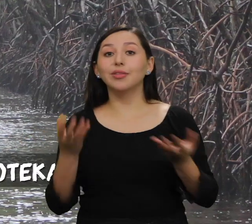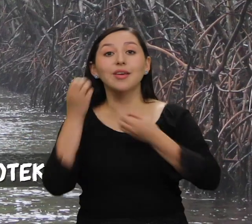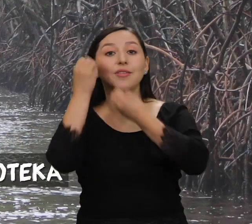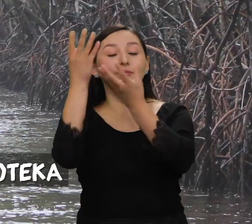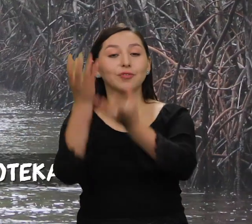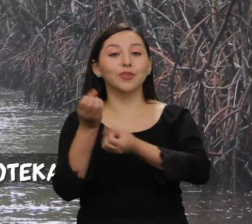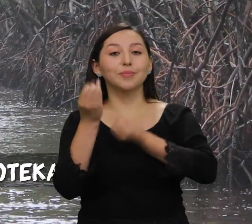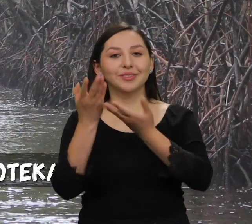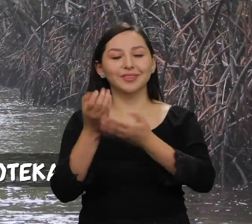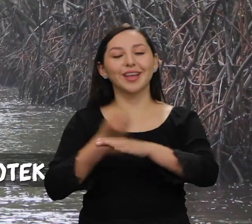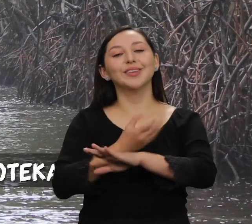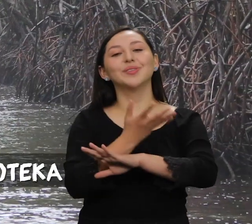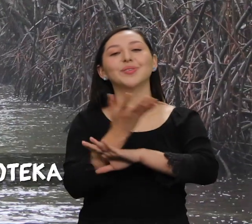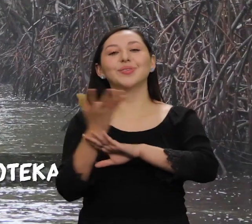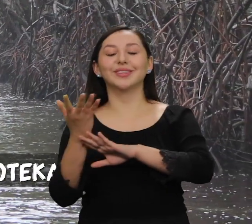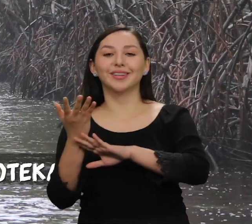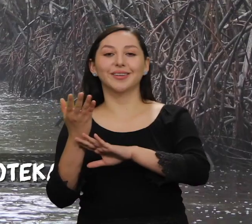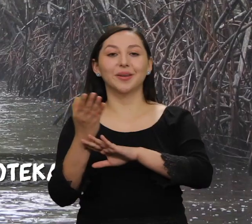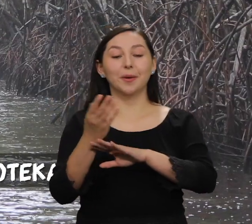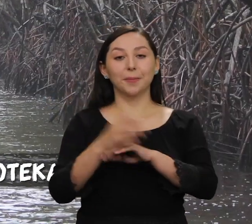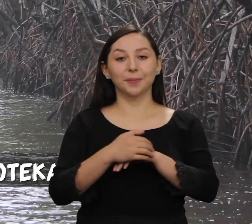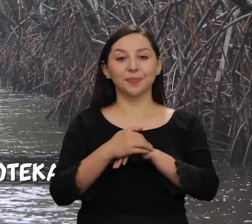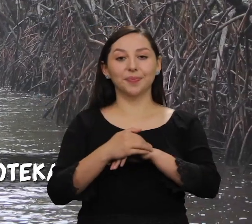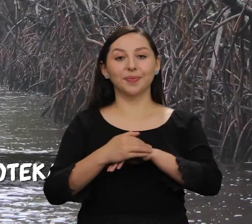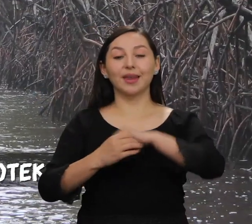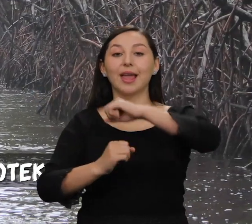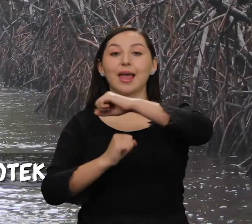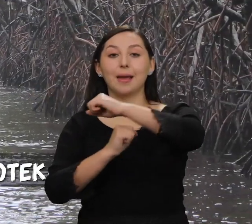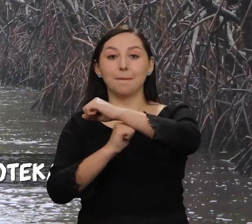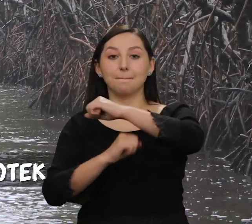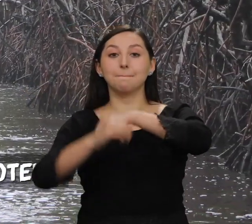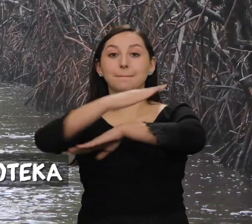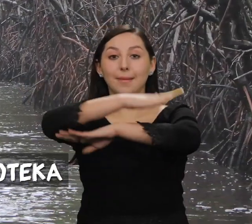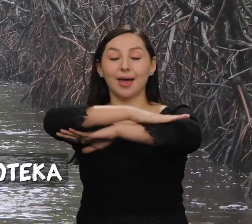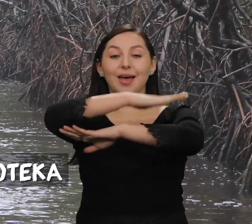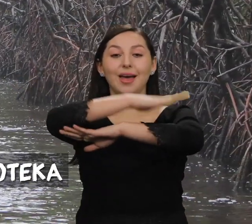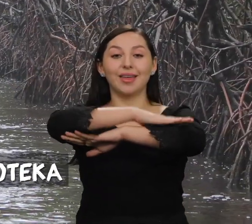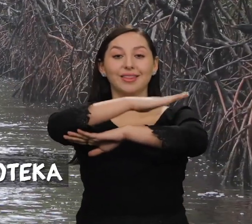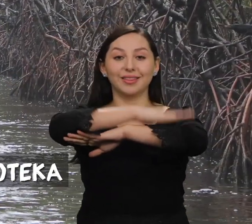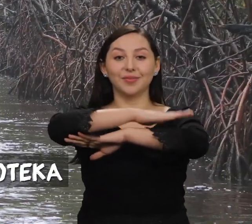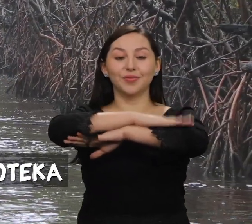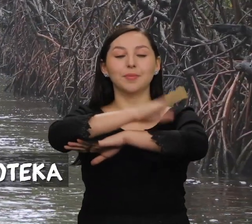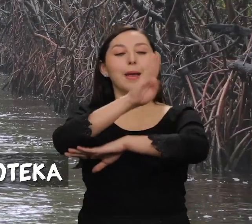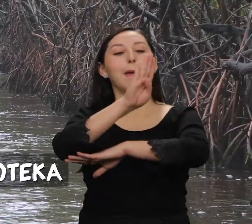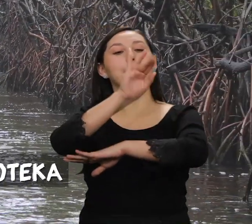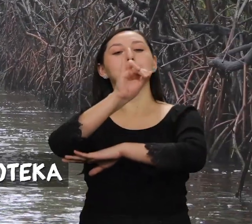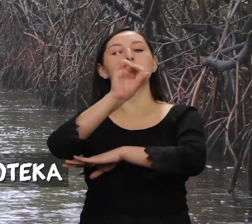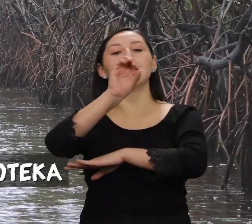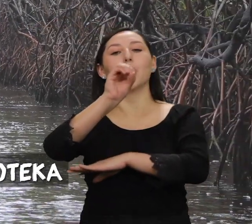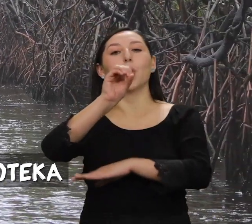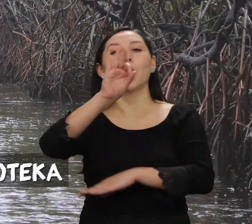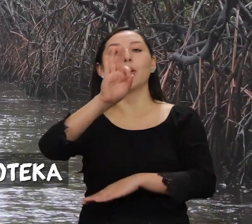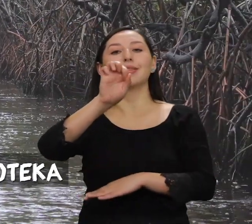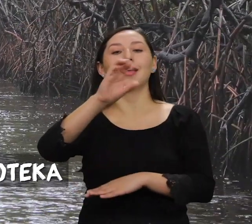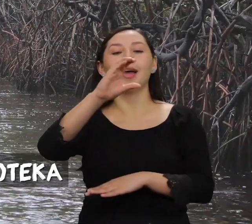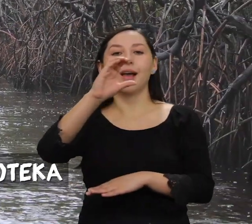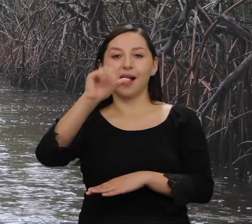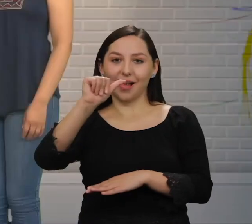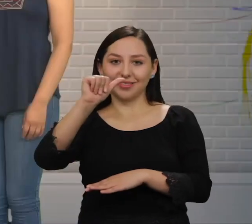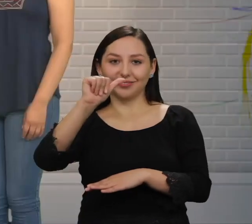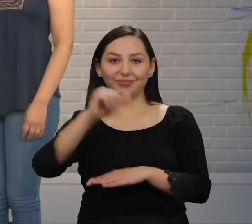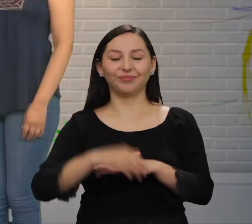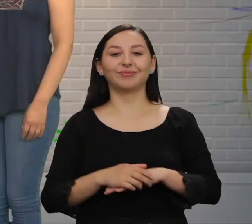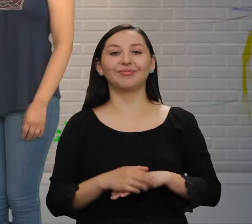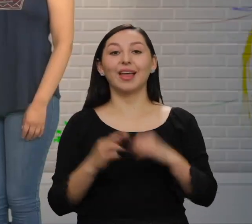Te recomiendo visitar el micrositio Bioteca de la página Recursos del Ministerio de Educación Me parece perfecto, Bioteca Ahí podemos encontrar más